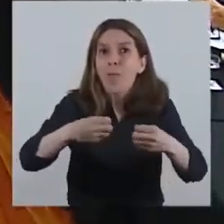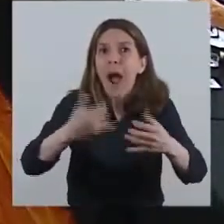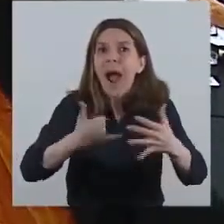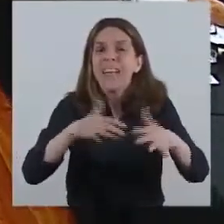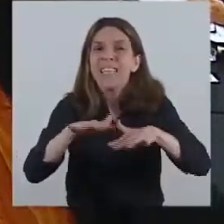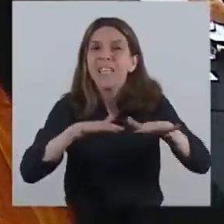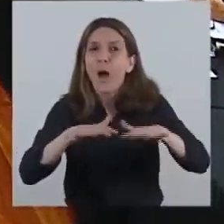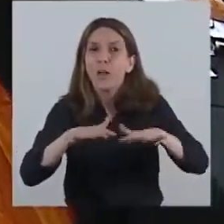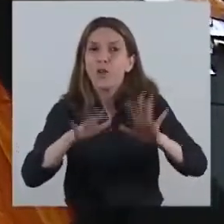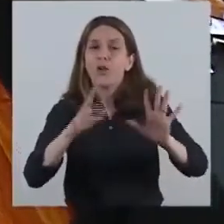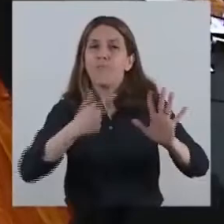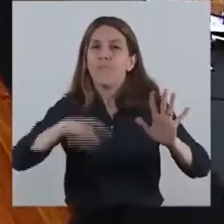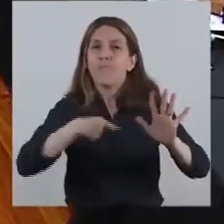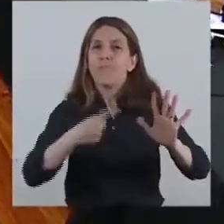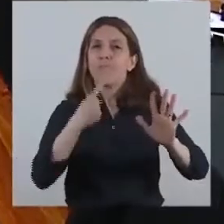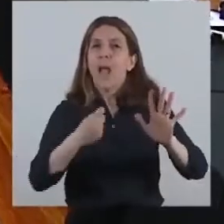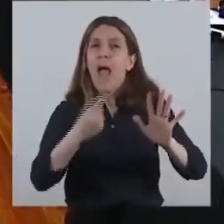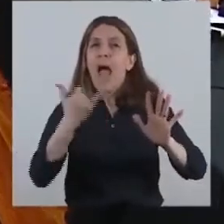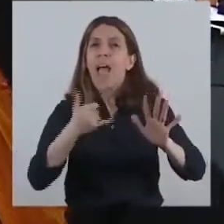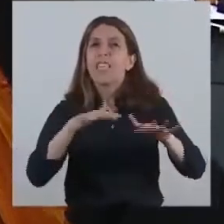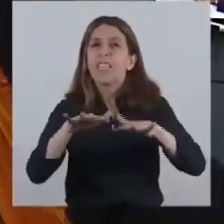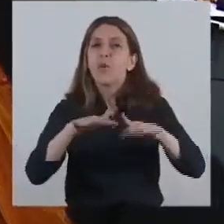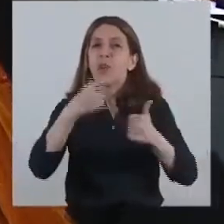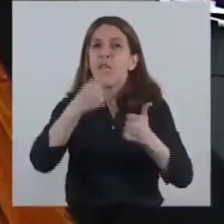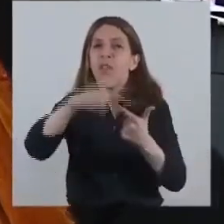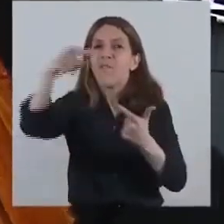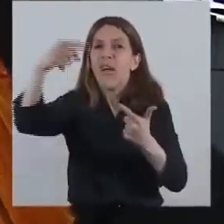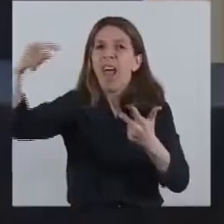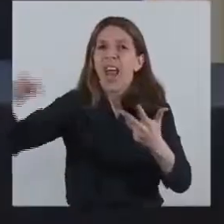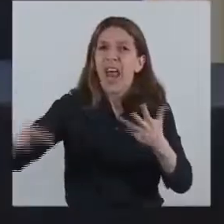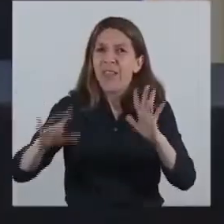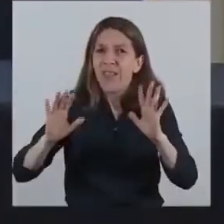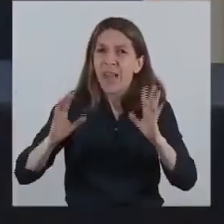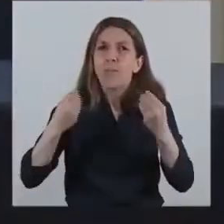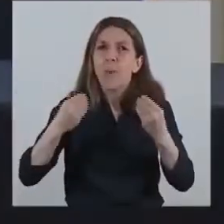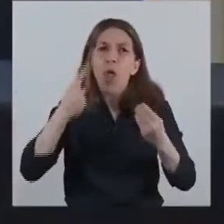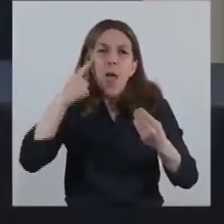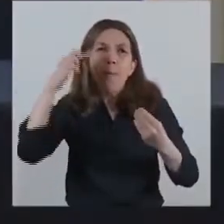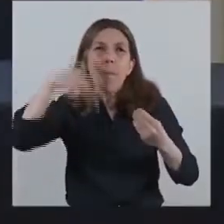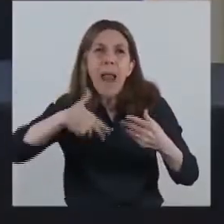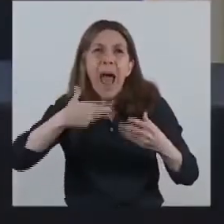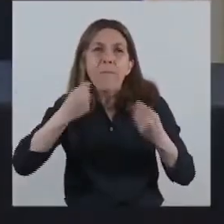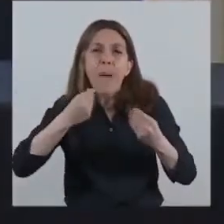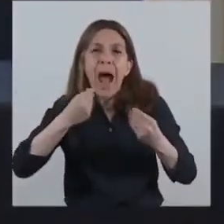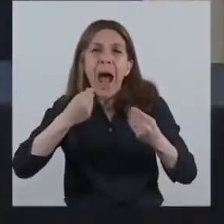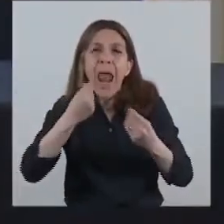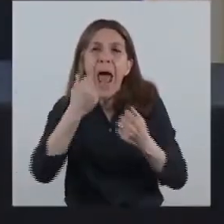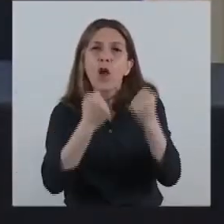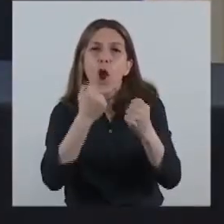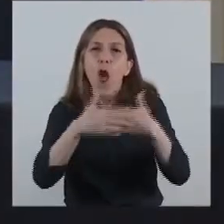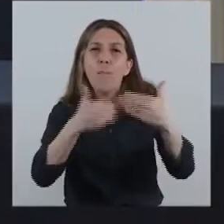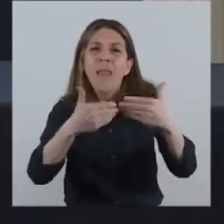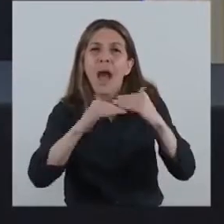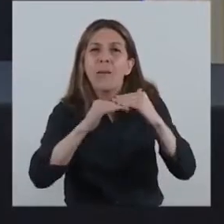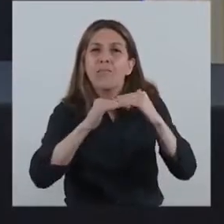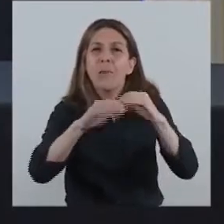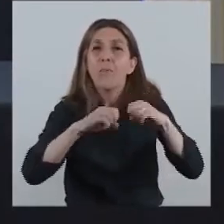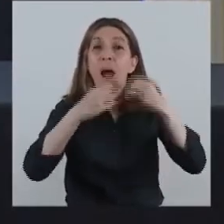que nos van dando condiciones distintas para establecer un sendero de recuperación económica que se pueda sostener.